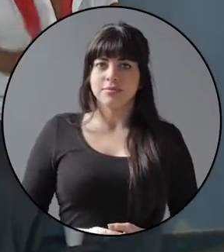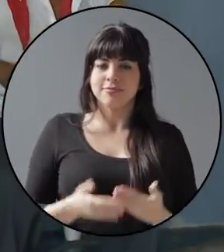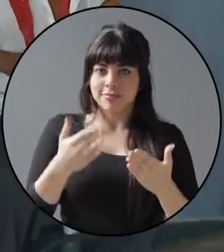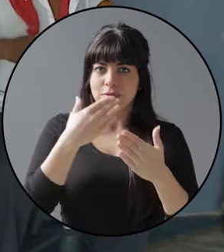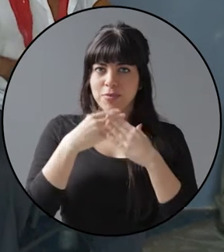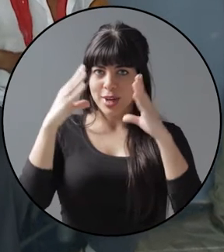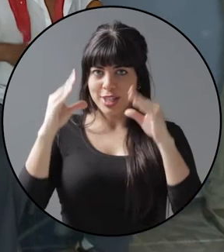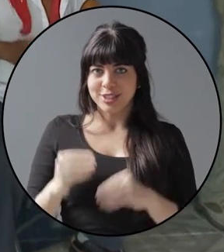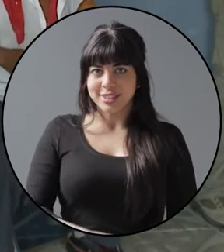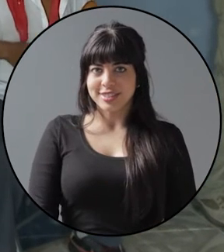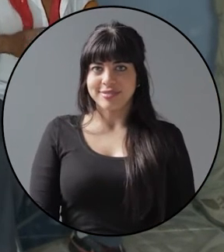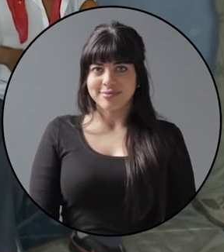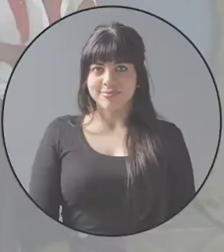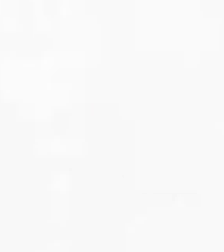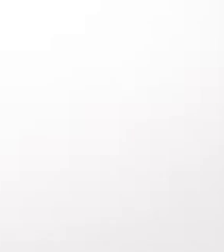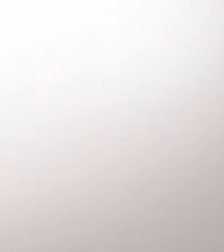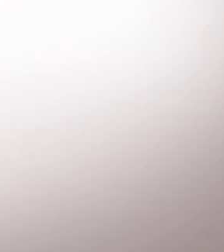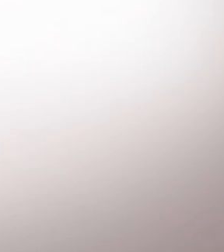Que pasen buenas noches.